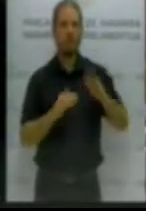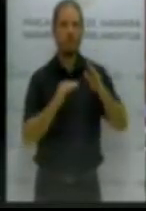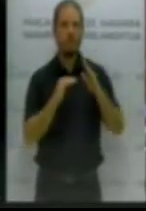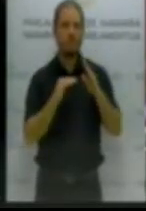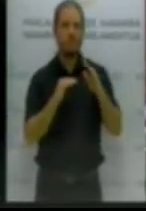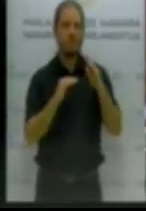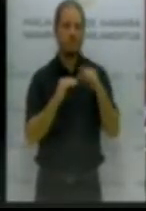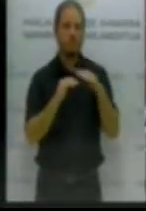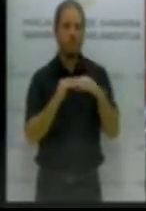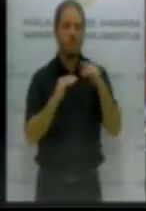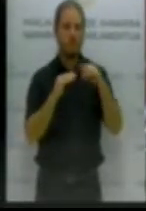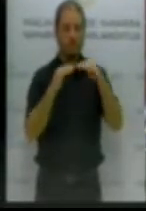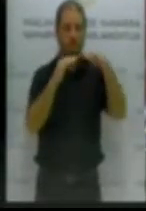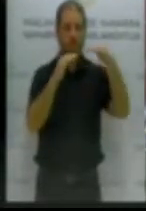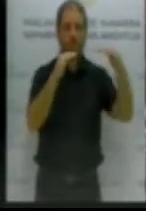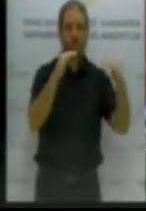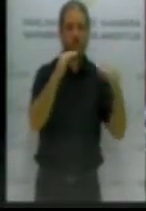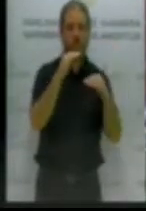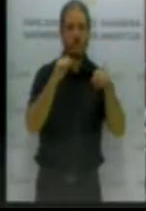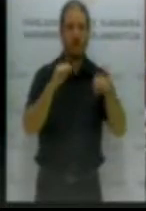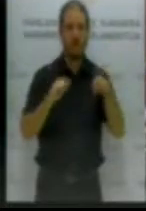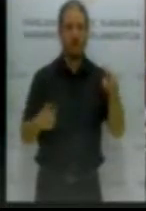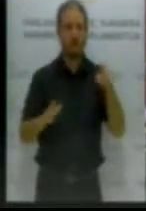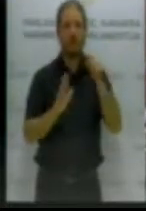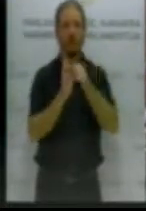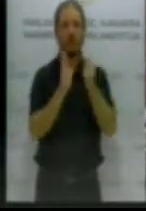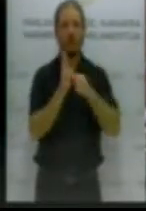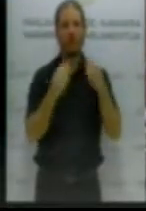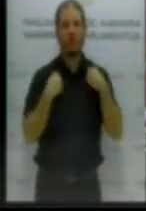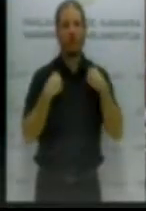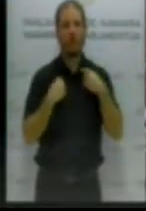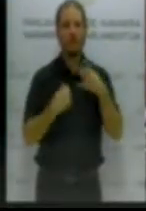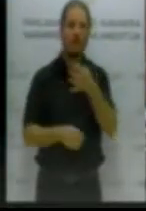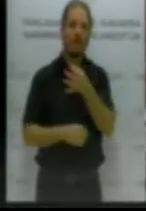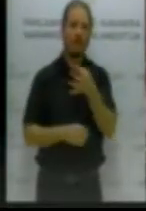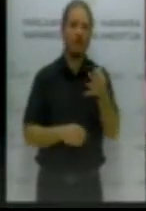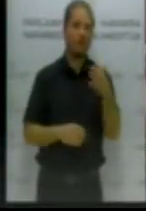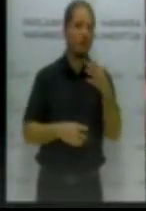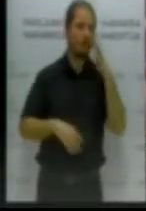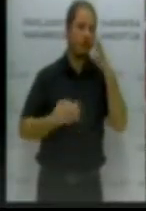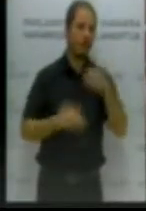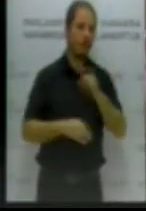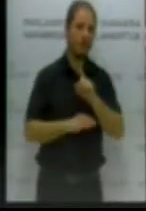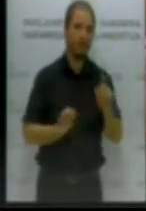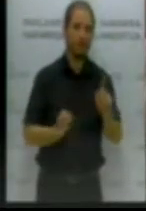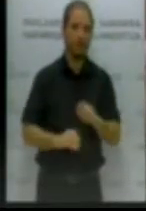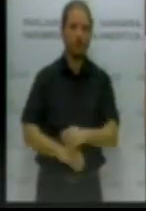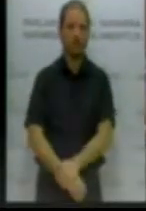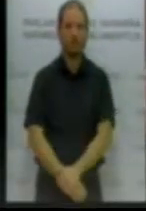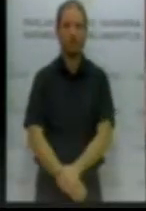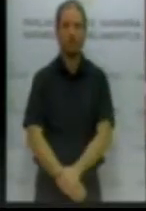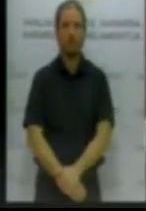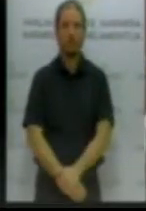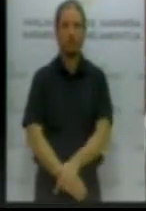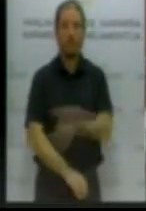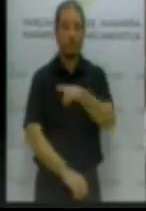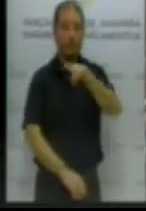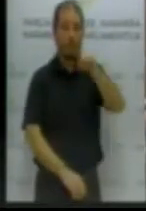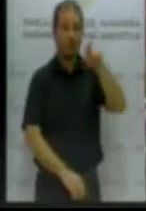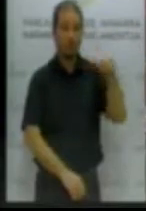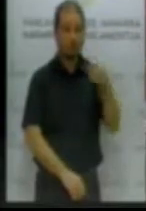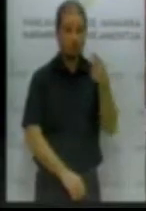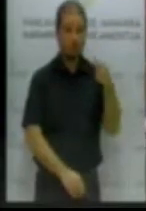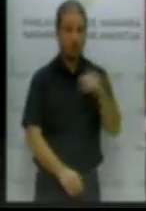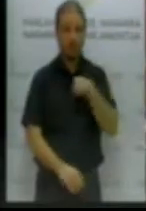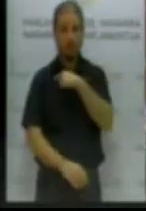garantizan unas condiciones adecuadas de vida. De hecho, ustedes, nosotros y la sociedad,